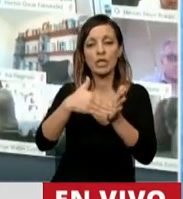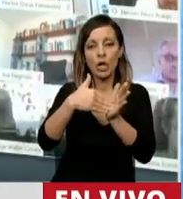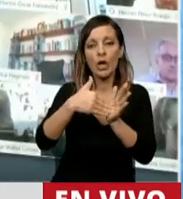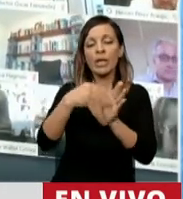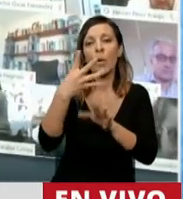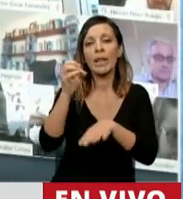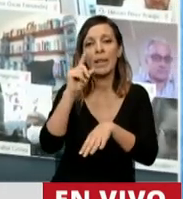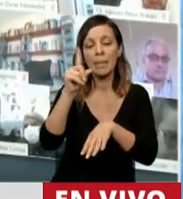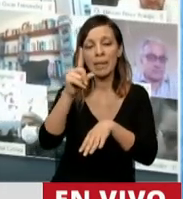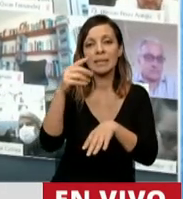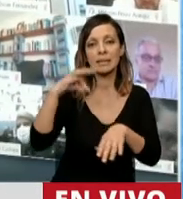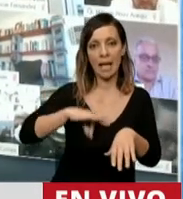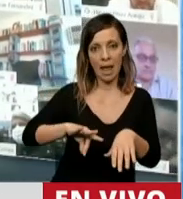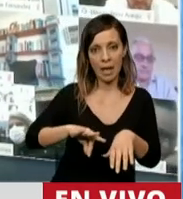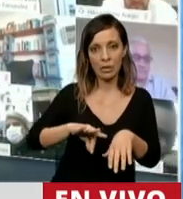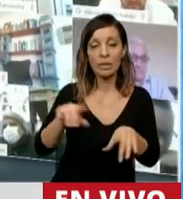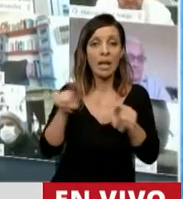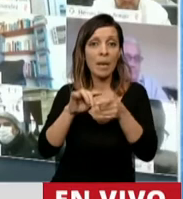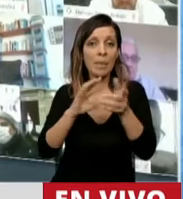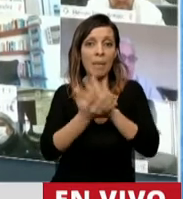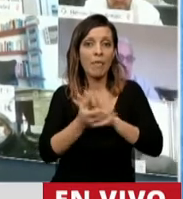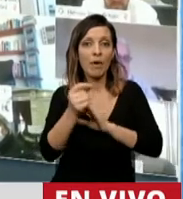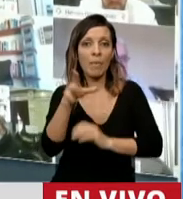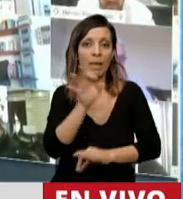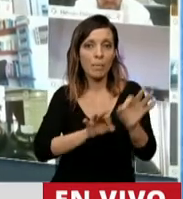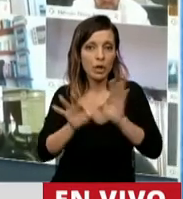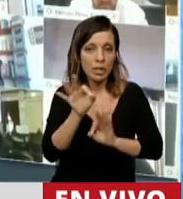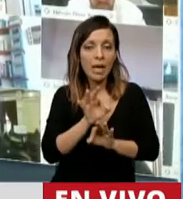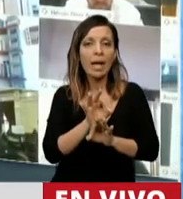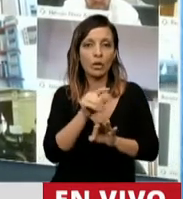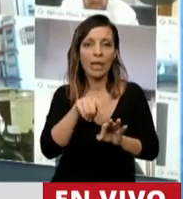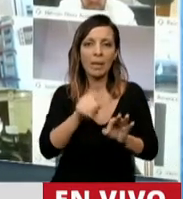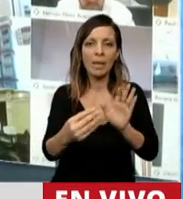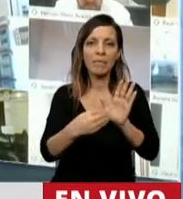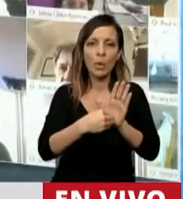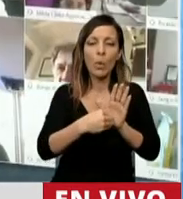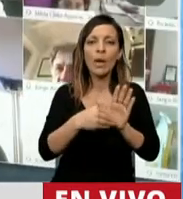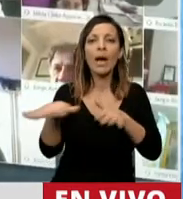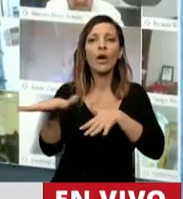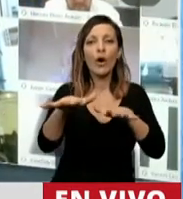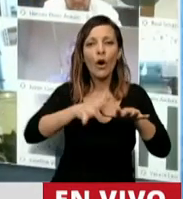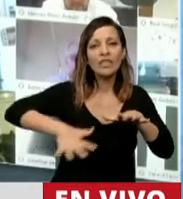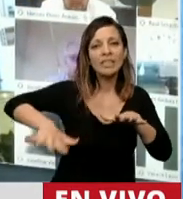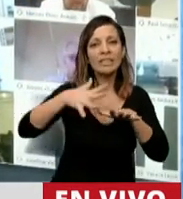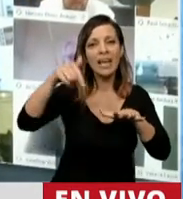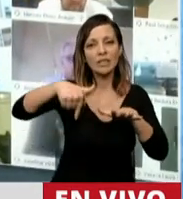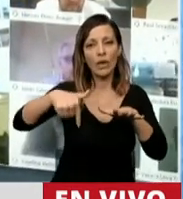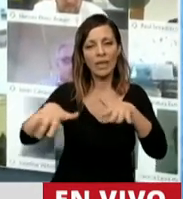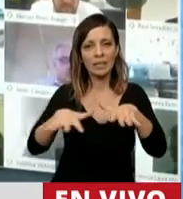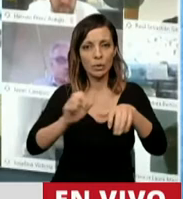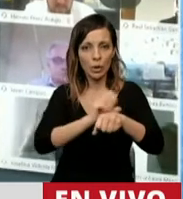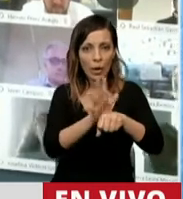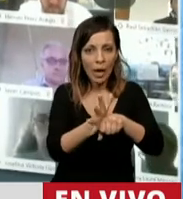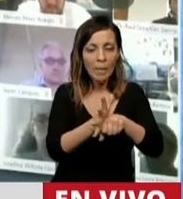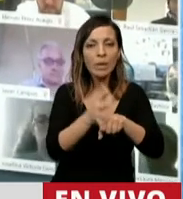salarios. En el mismo mensaje de elevación del proyecto, se reconoce que en el contexto actual, entre otras